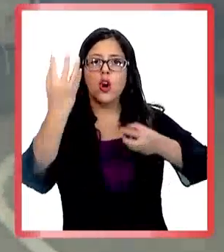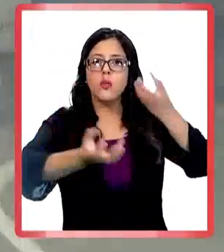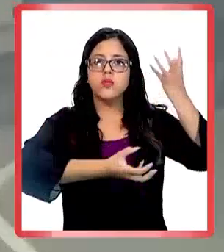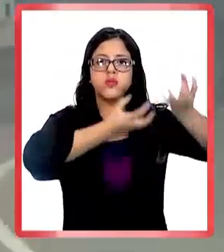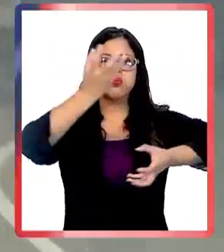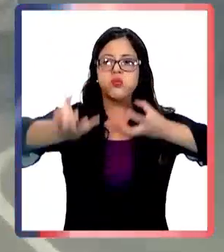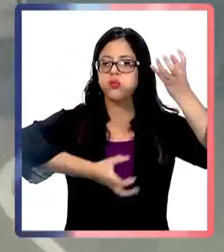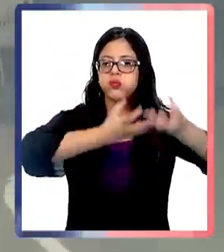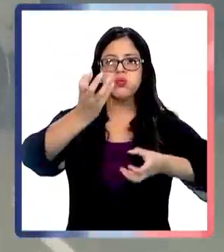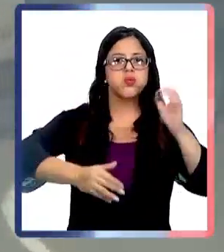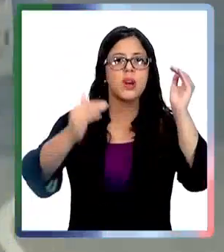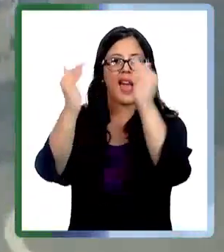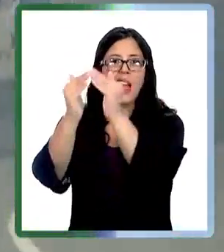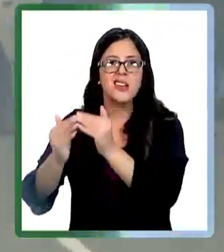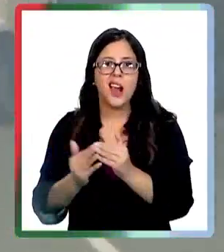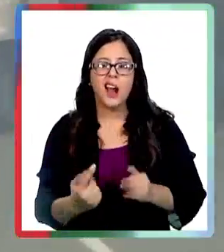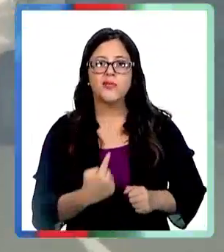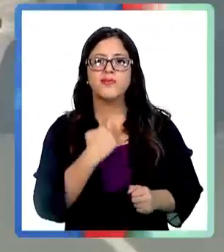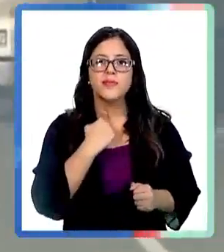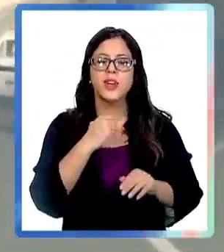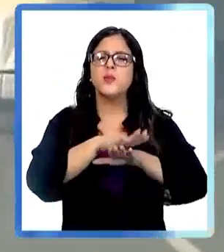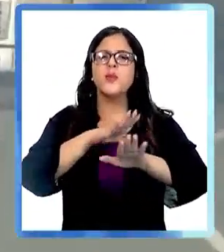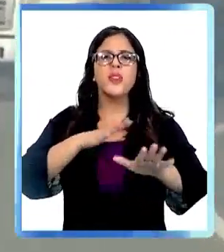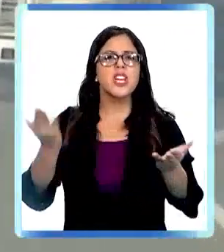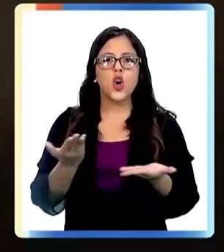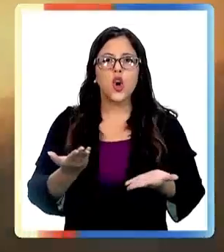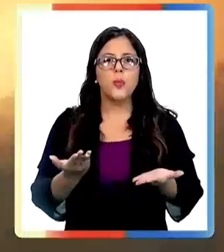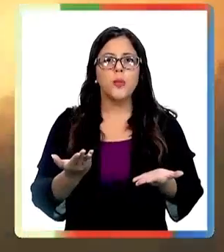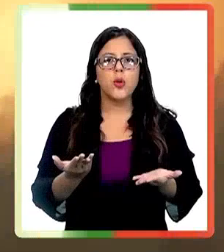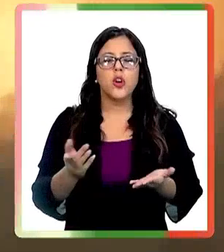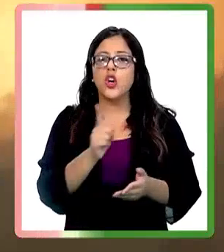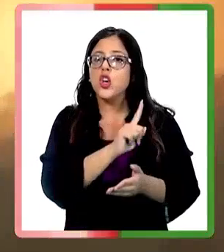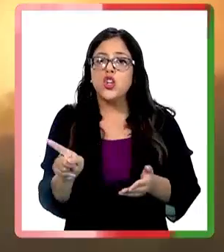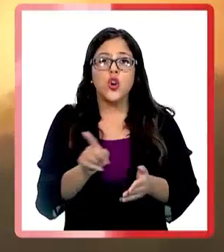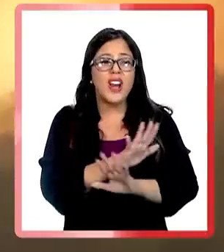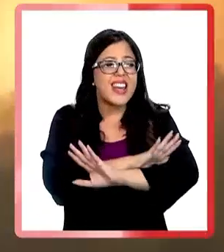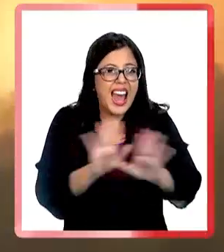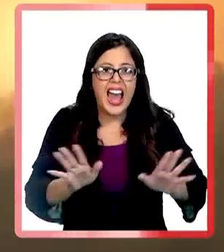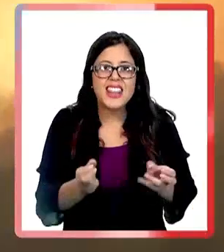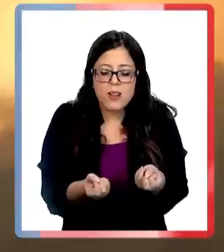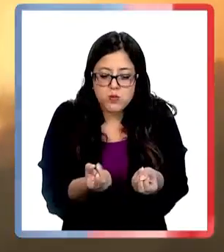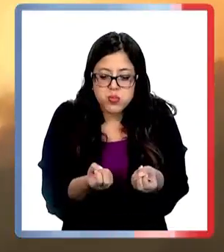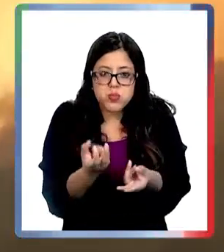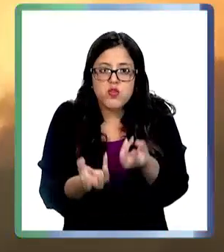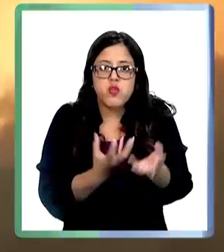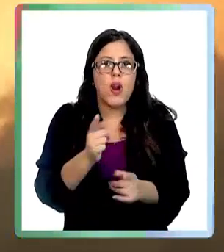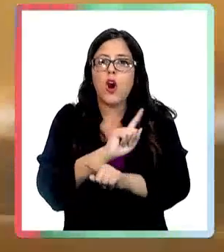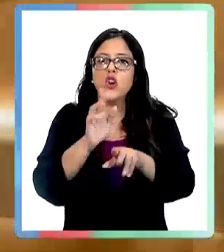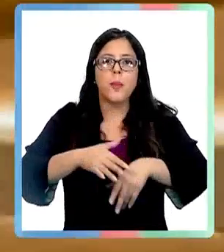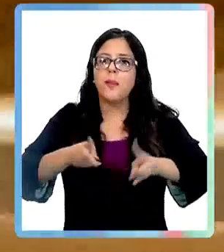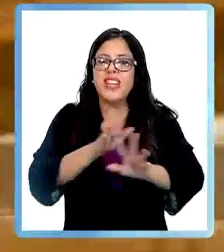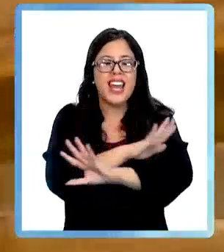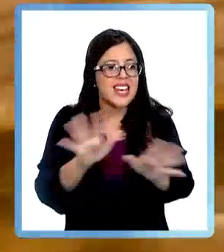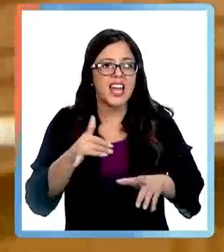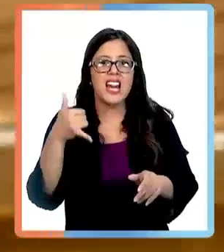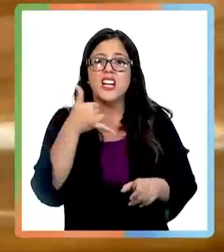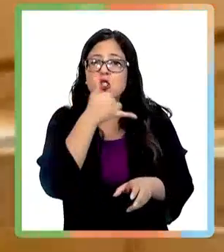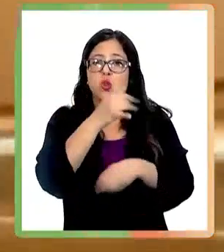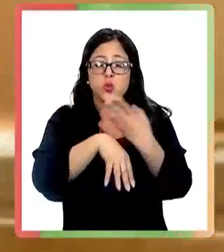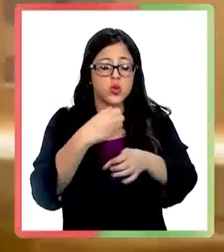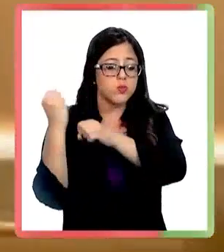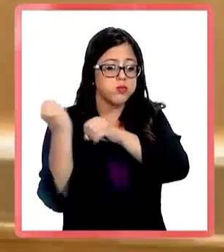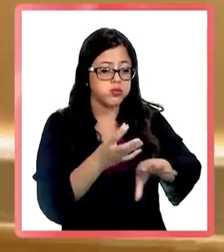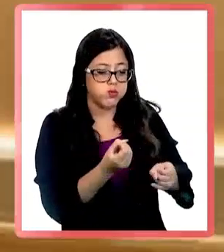después en incendios periurbanos o urbanos. prevenir como no pueden prender nada de fuego, no está